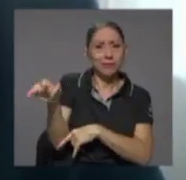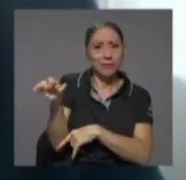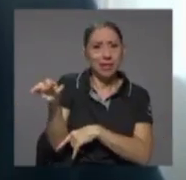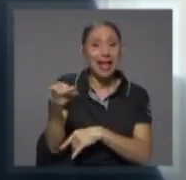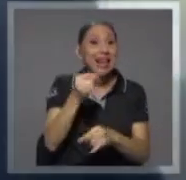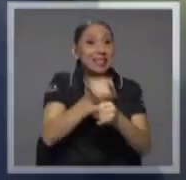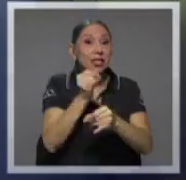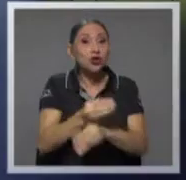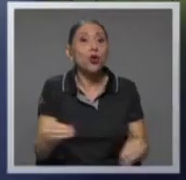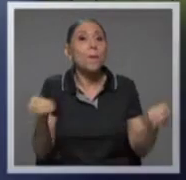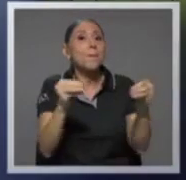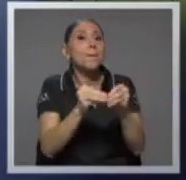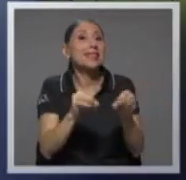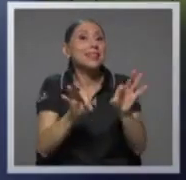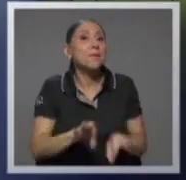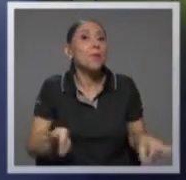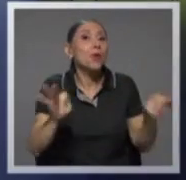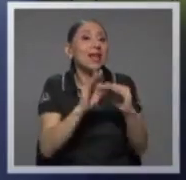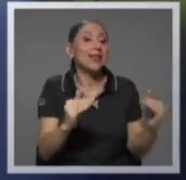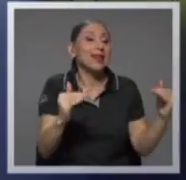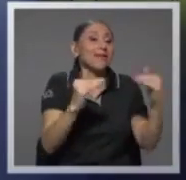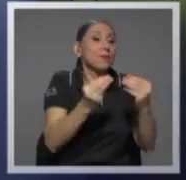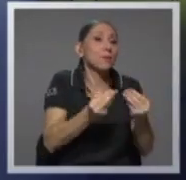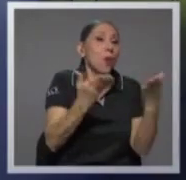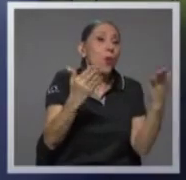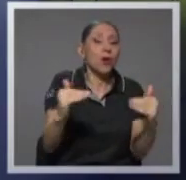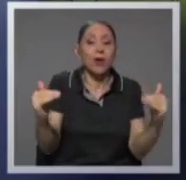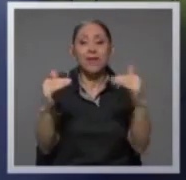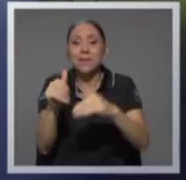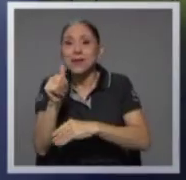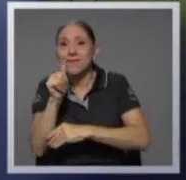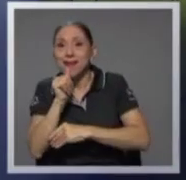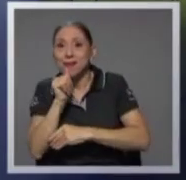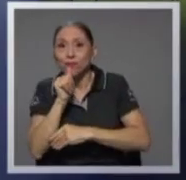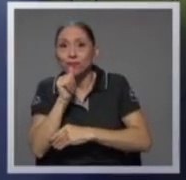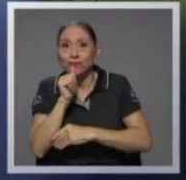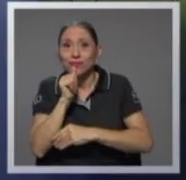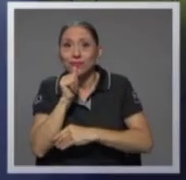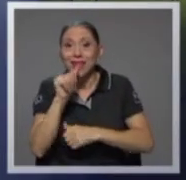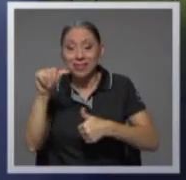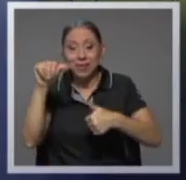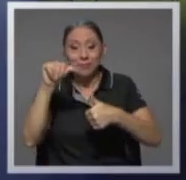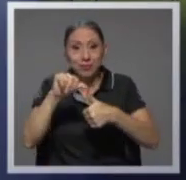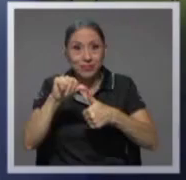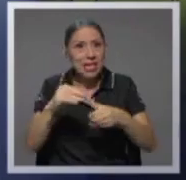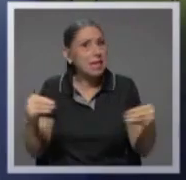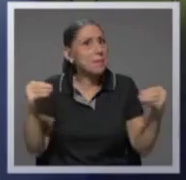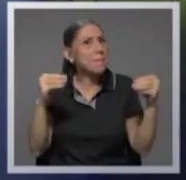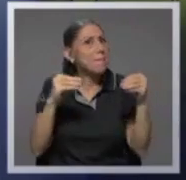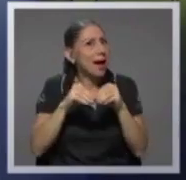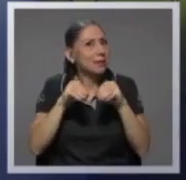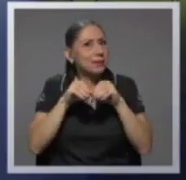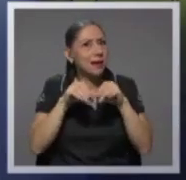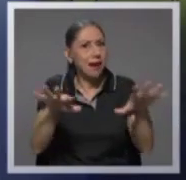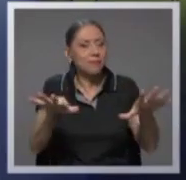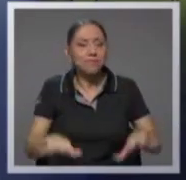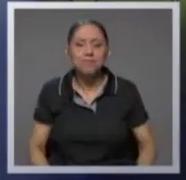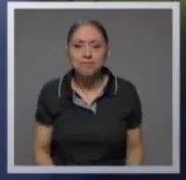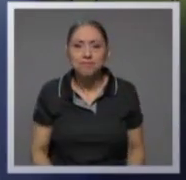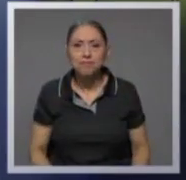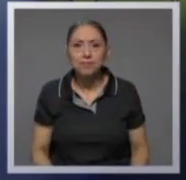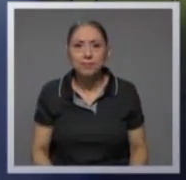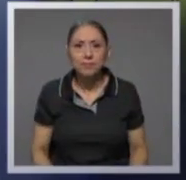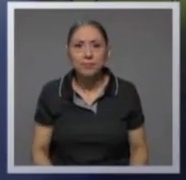la región y eso incluye Centroamérica y más allá más allá lo cierto es que el mismo